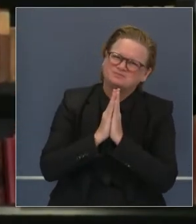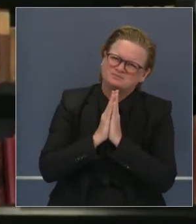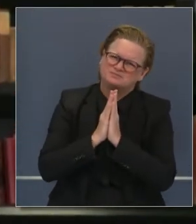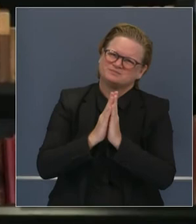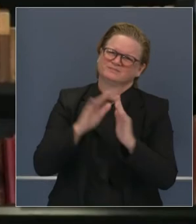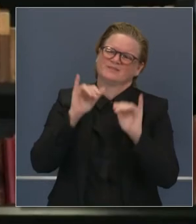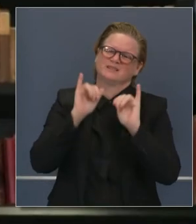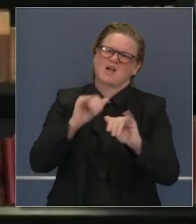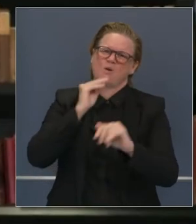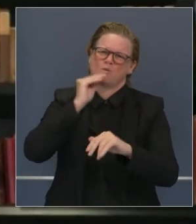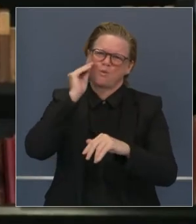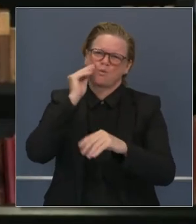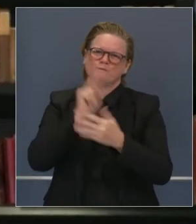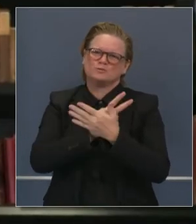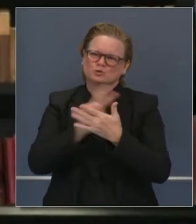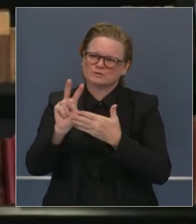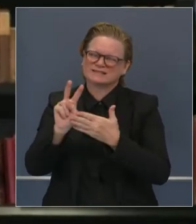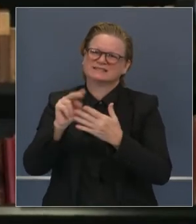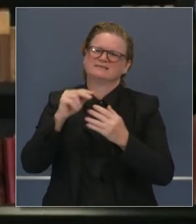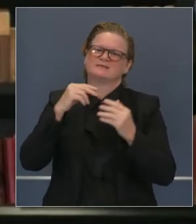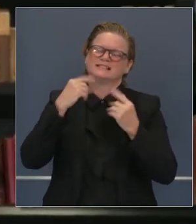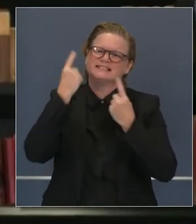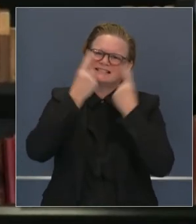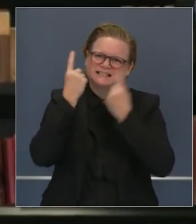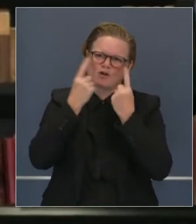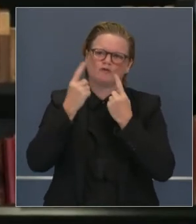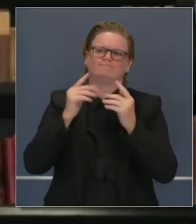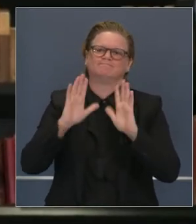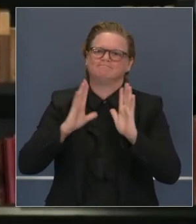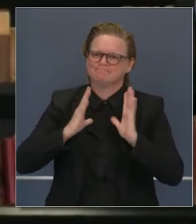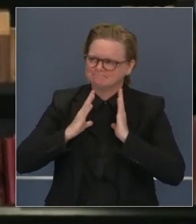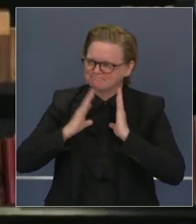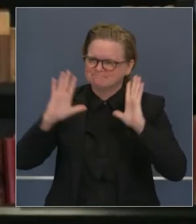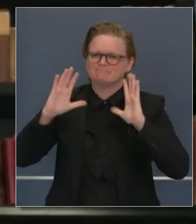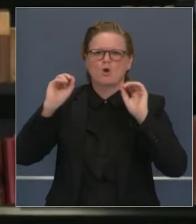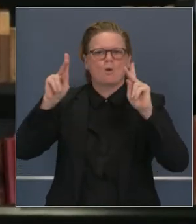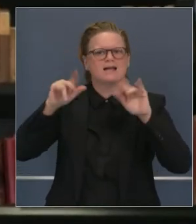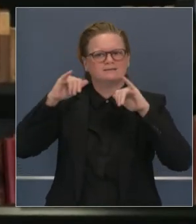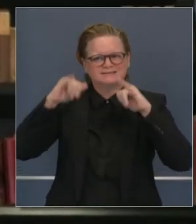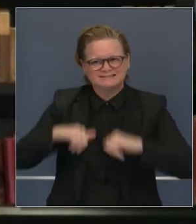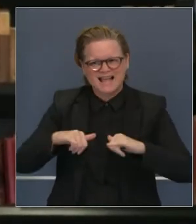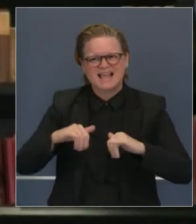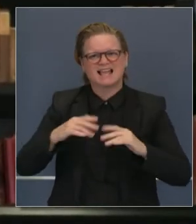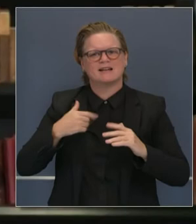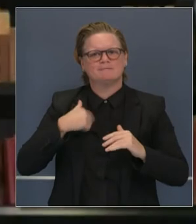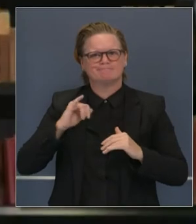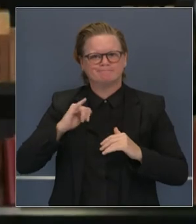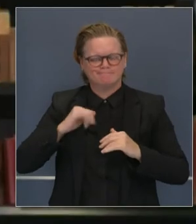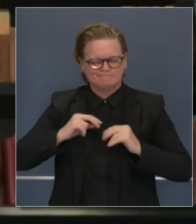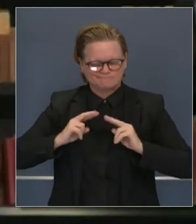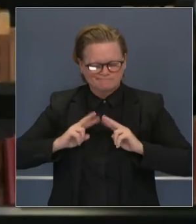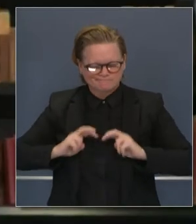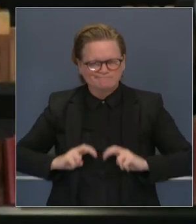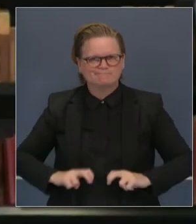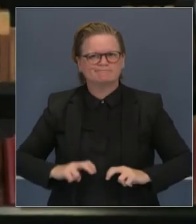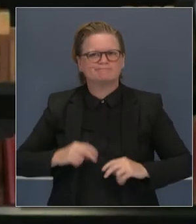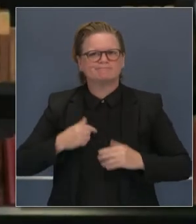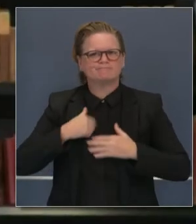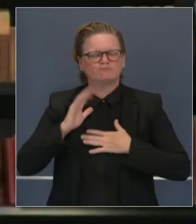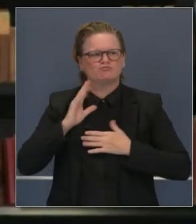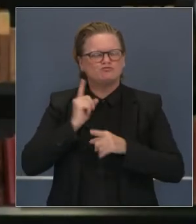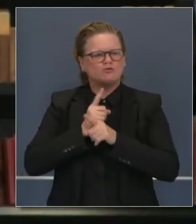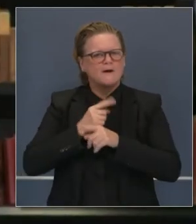protegerse a sí mismo, particularmente de viajeros que están regresando a California. Tenemos que reconocer las